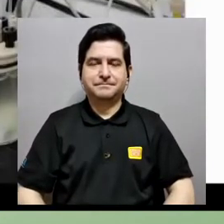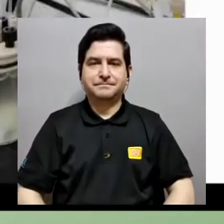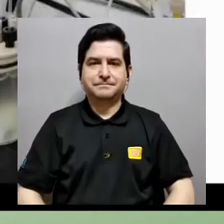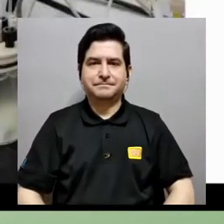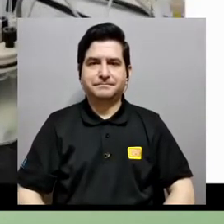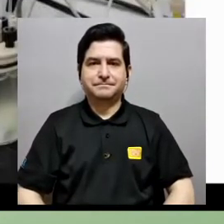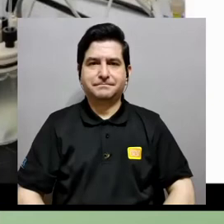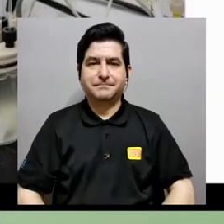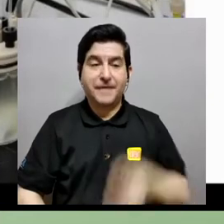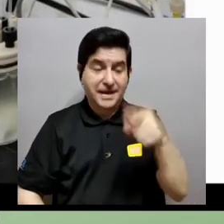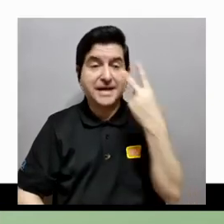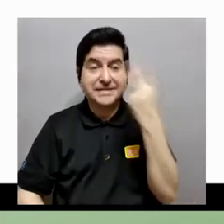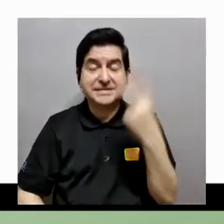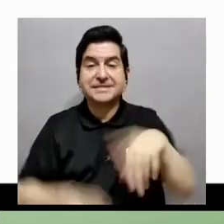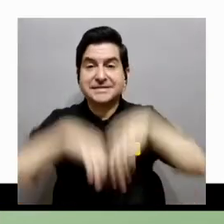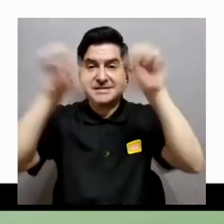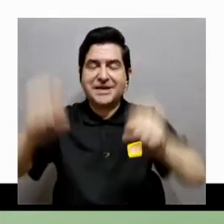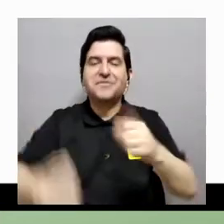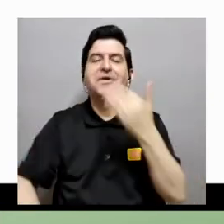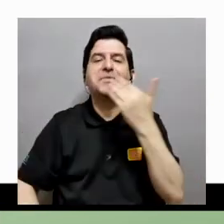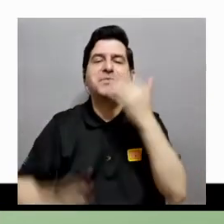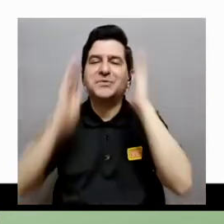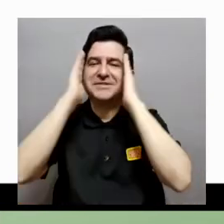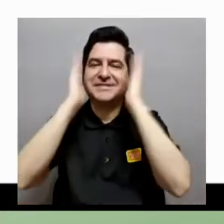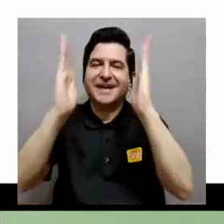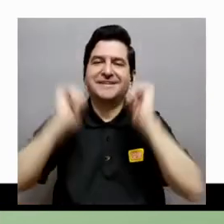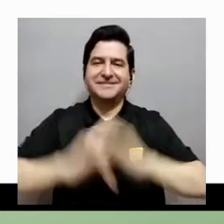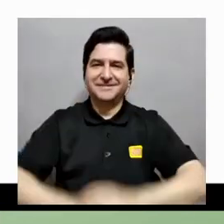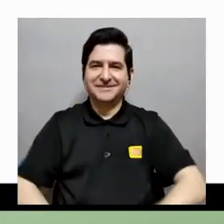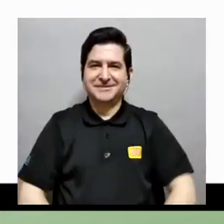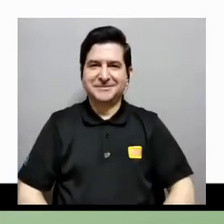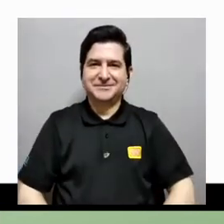Y así es como se ve el sistema. Muchas gracias por su atención.